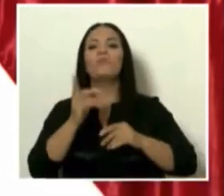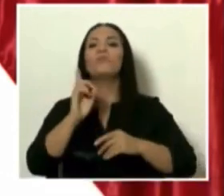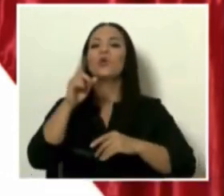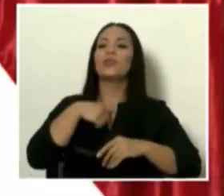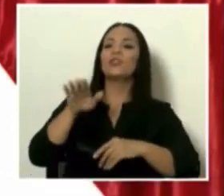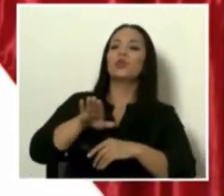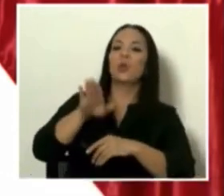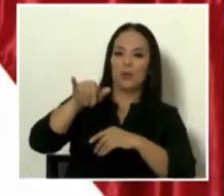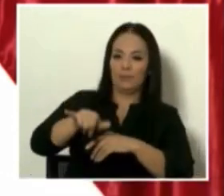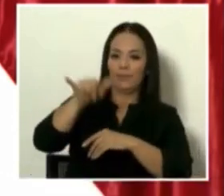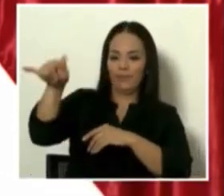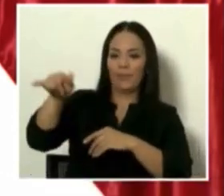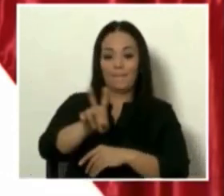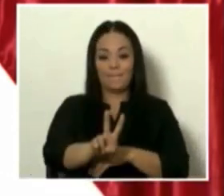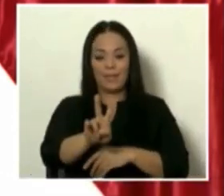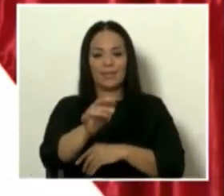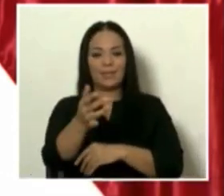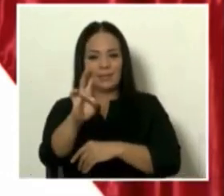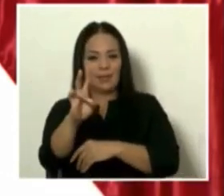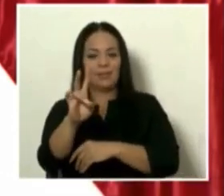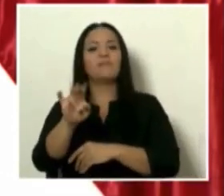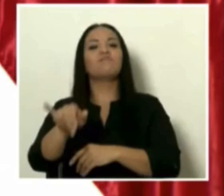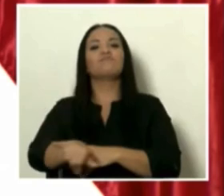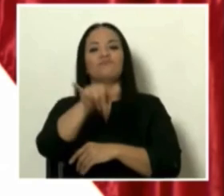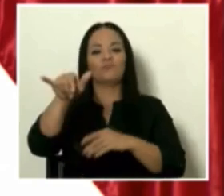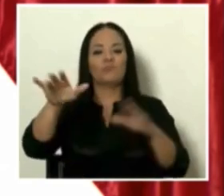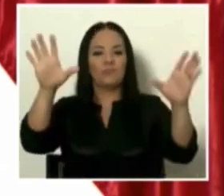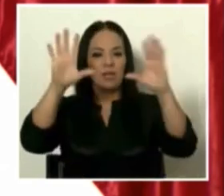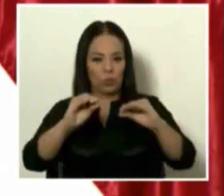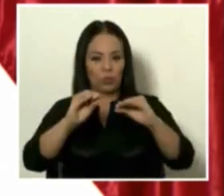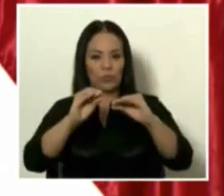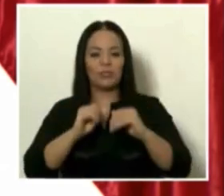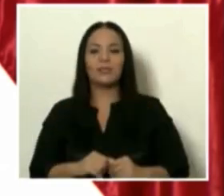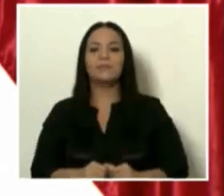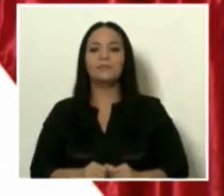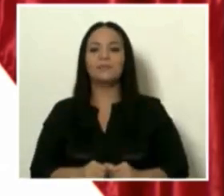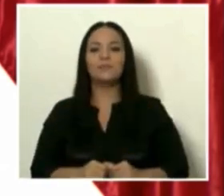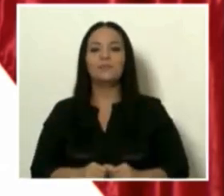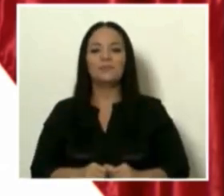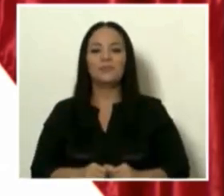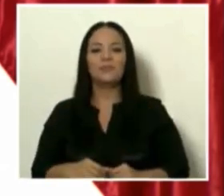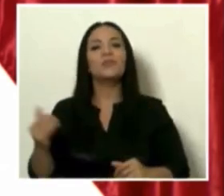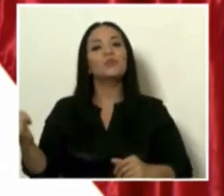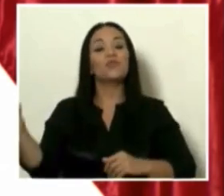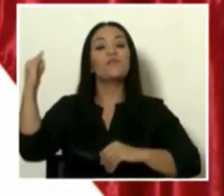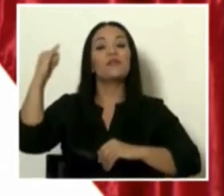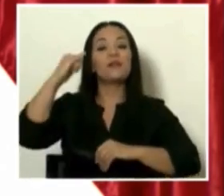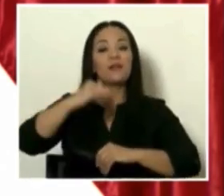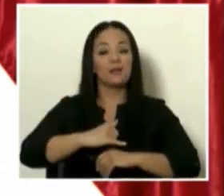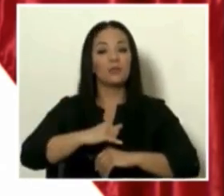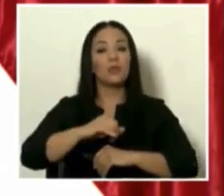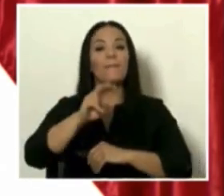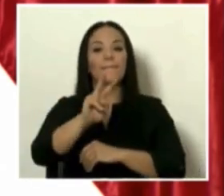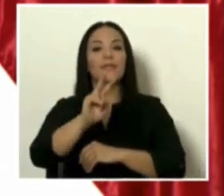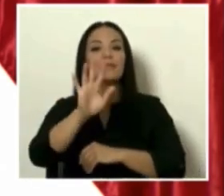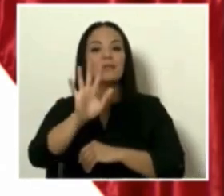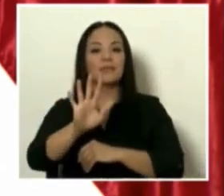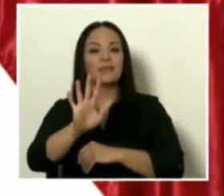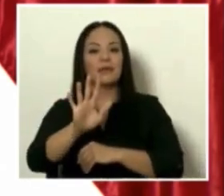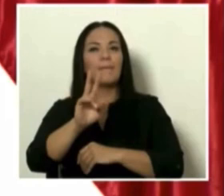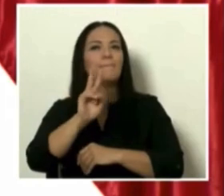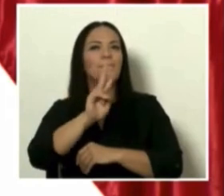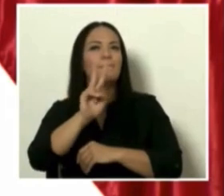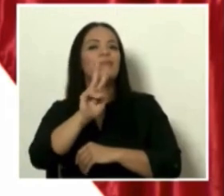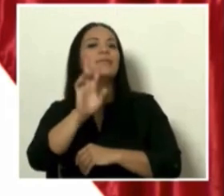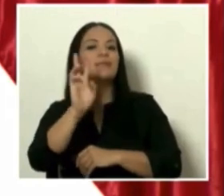Este viernes 17 salgo, en la noche, y regreso el 25, el 26